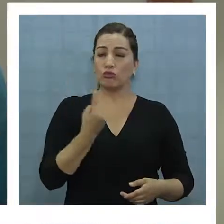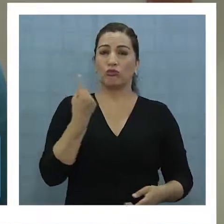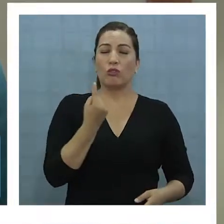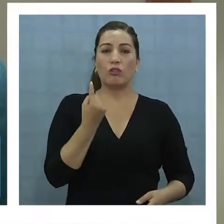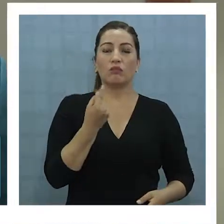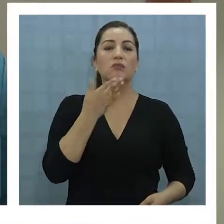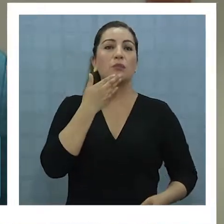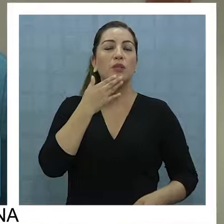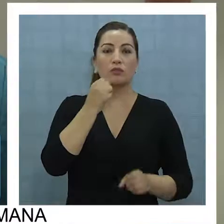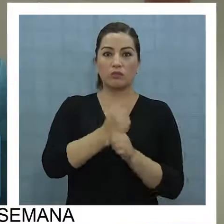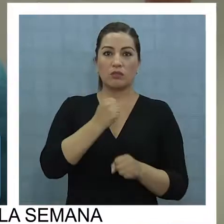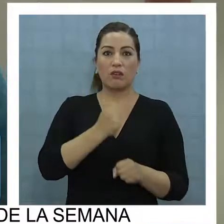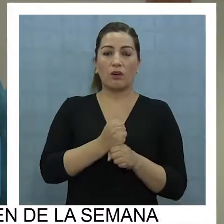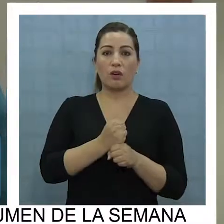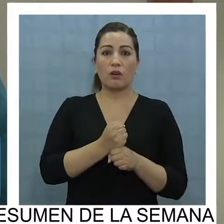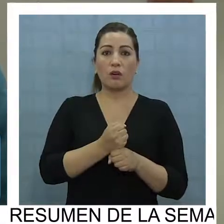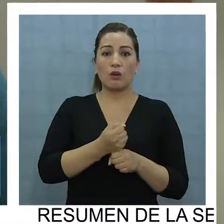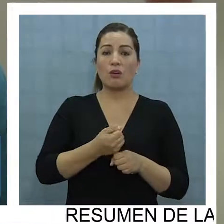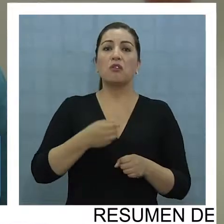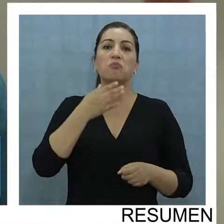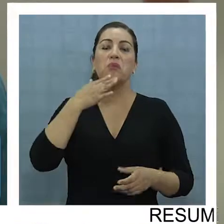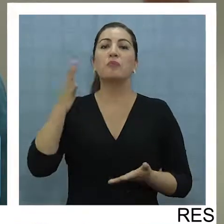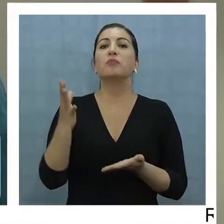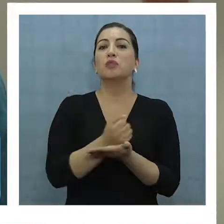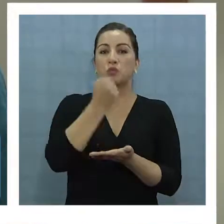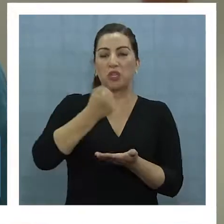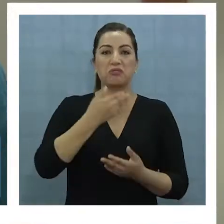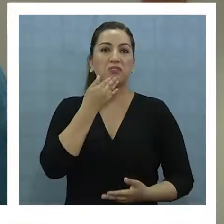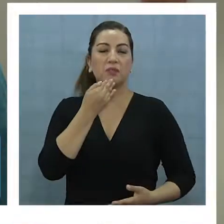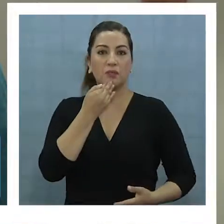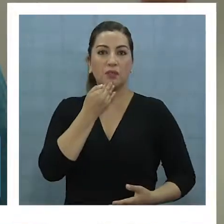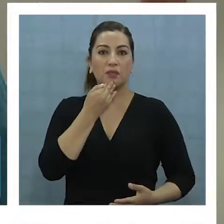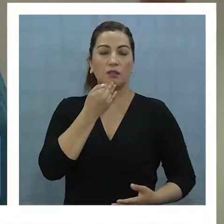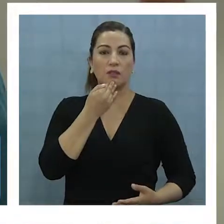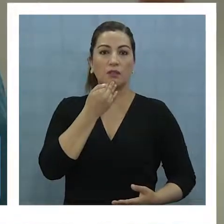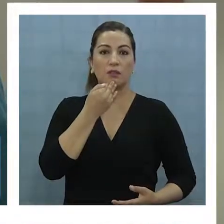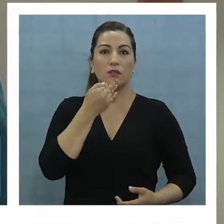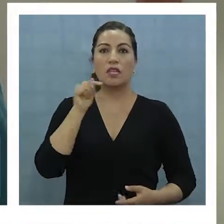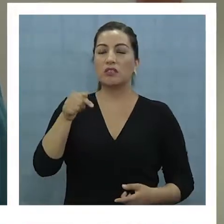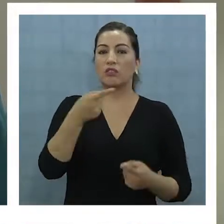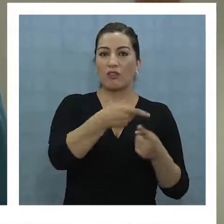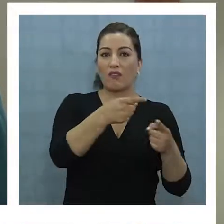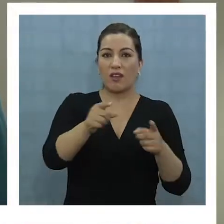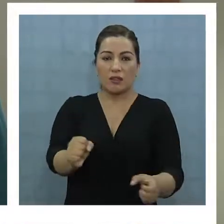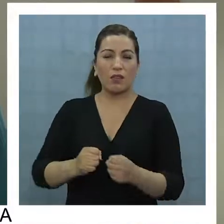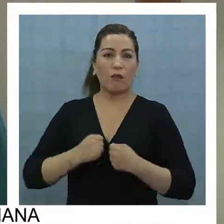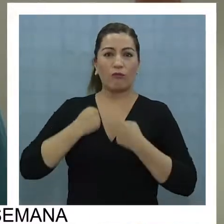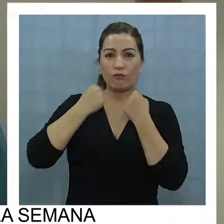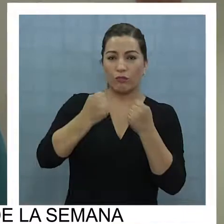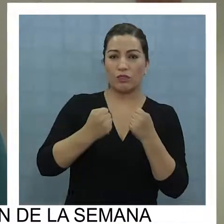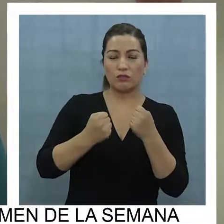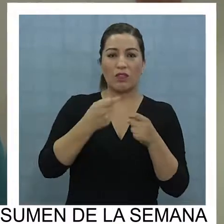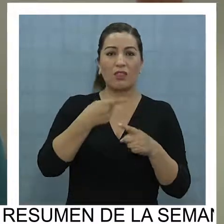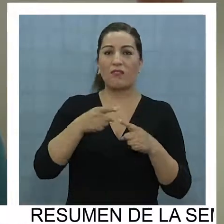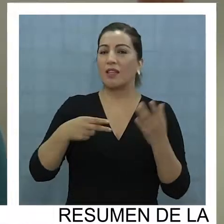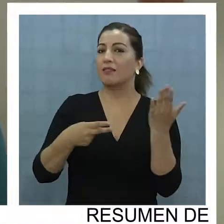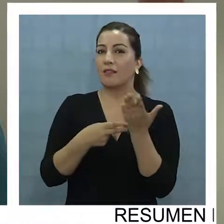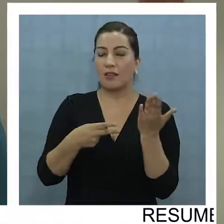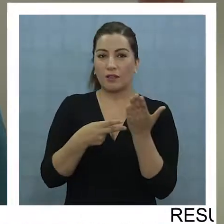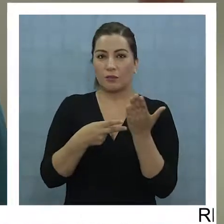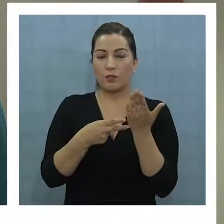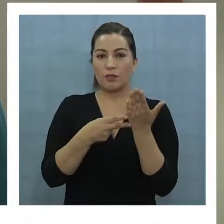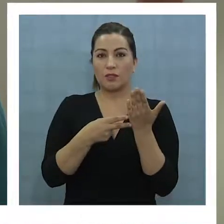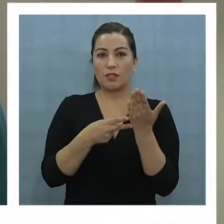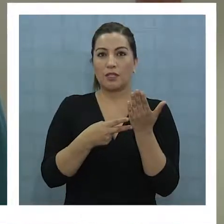como también un trabajo dependiente o asalariado, como es conocido. Y en ese sentido, los distintos esfuerzos, los distintos instrumentos que se han